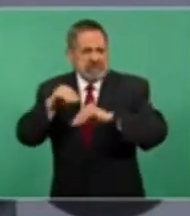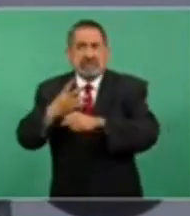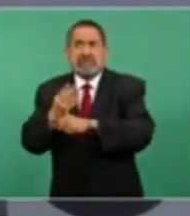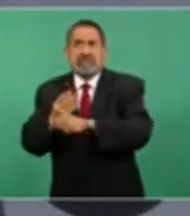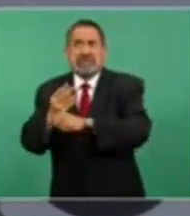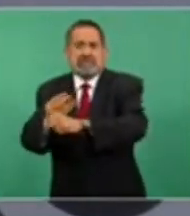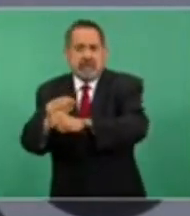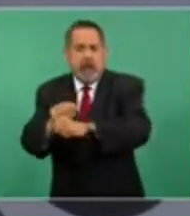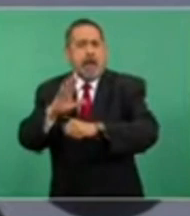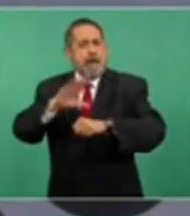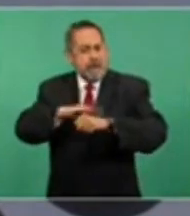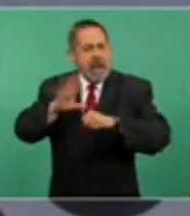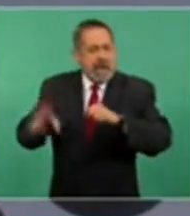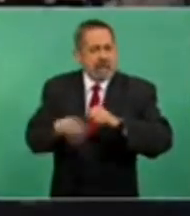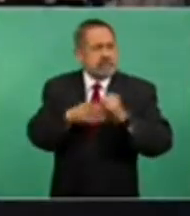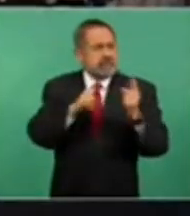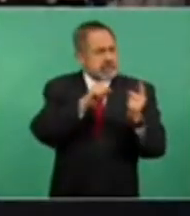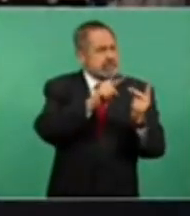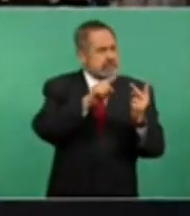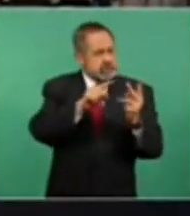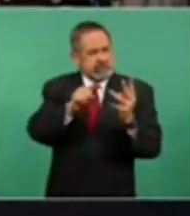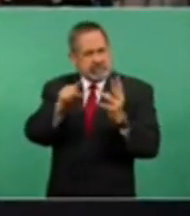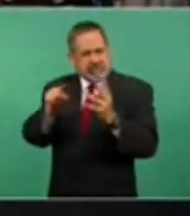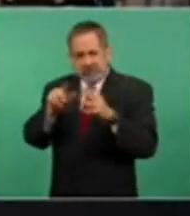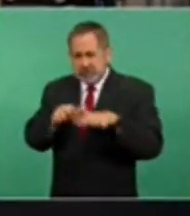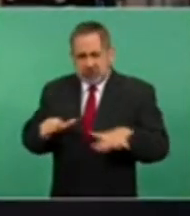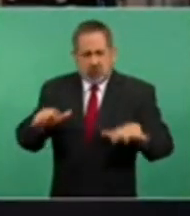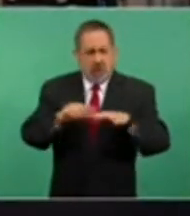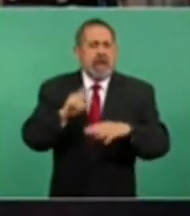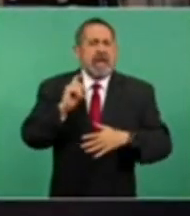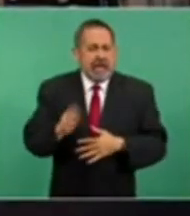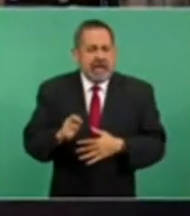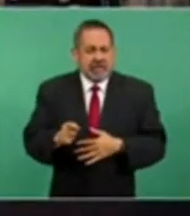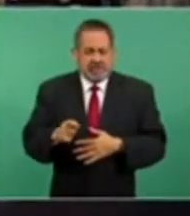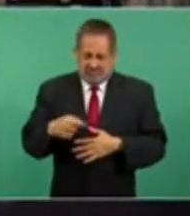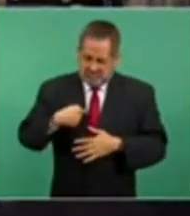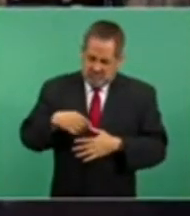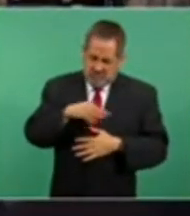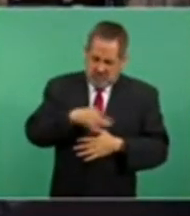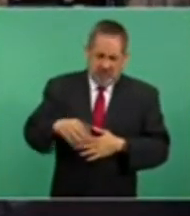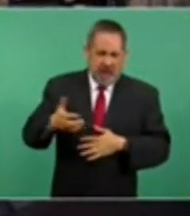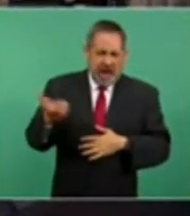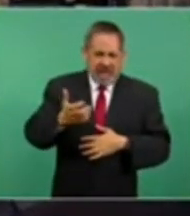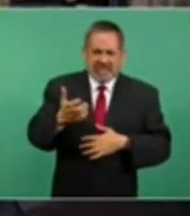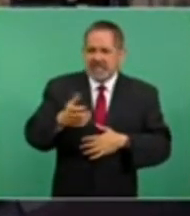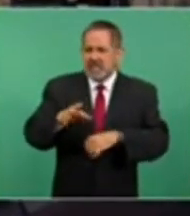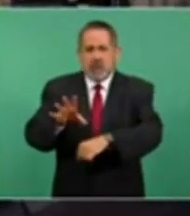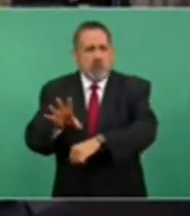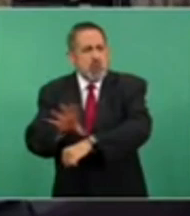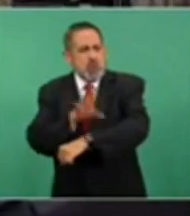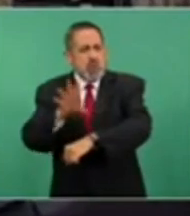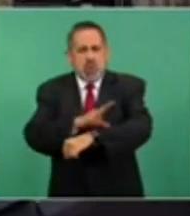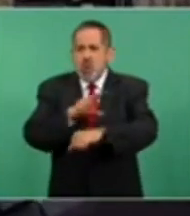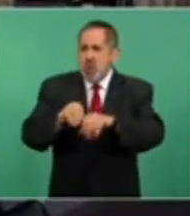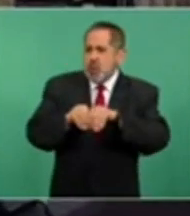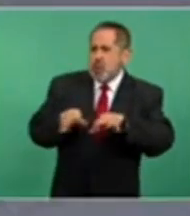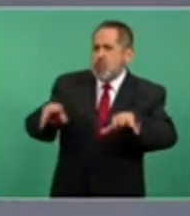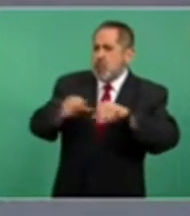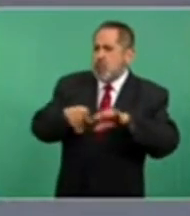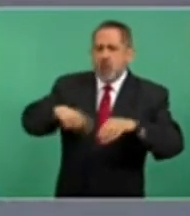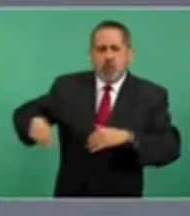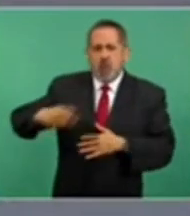harán posible que sigamos produciendo lo que se requiere para el consumo doméstico